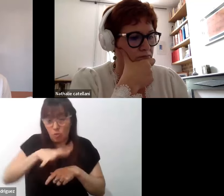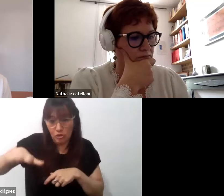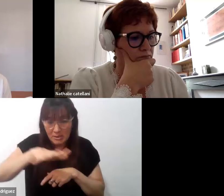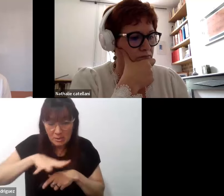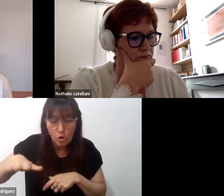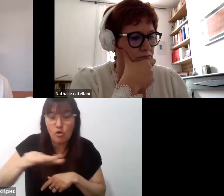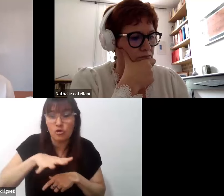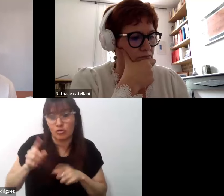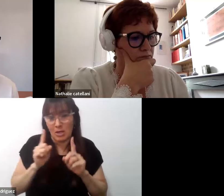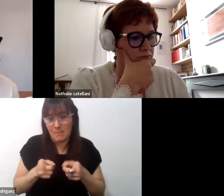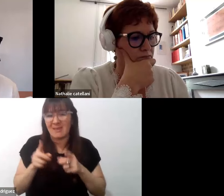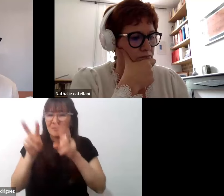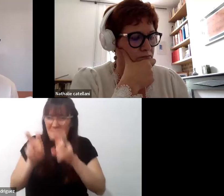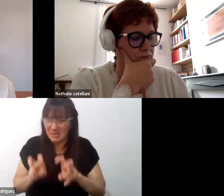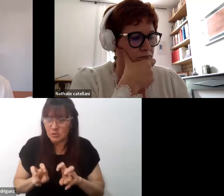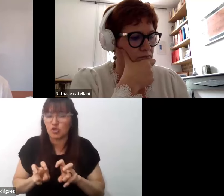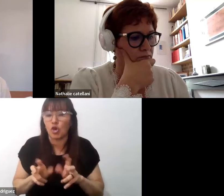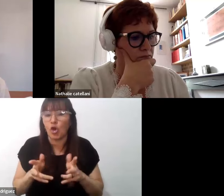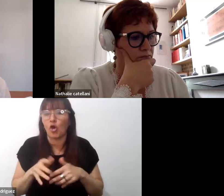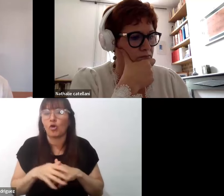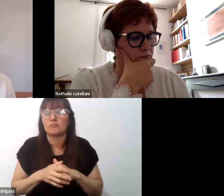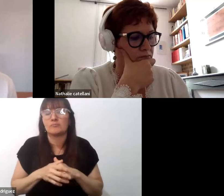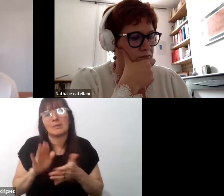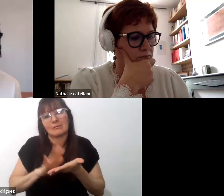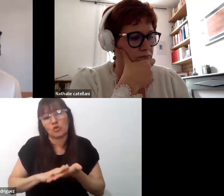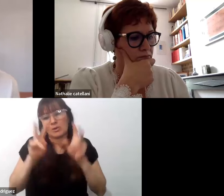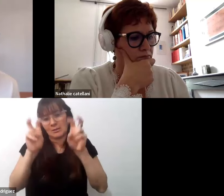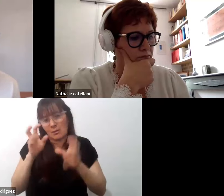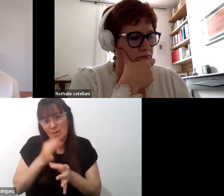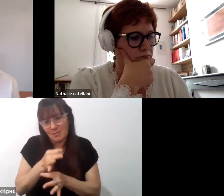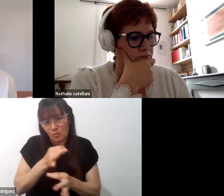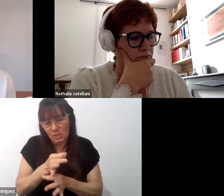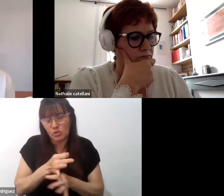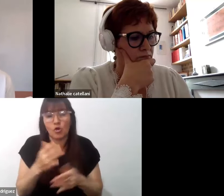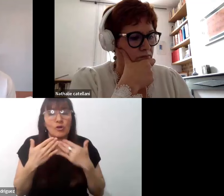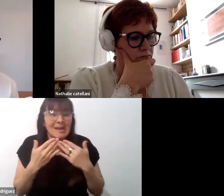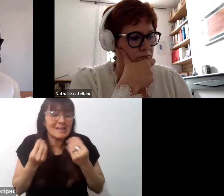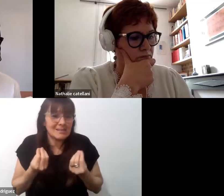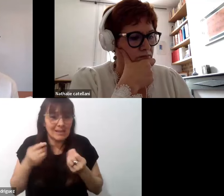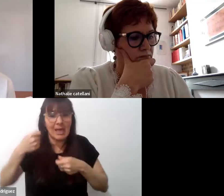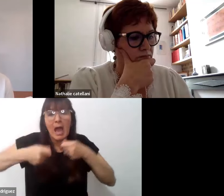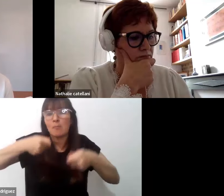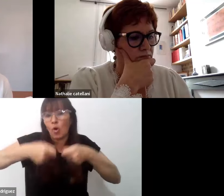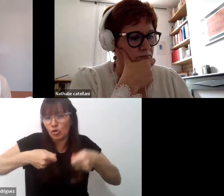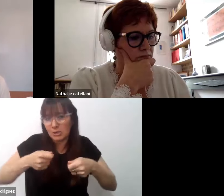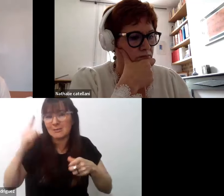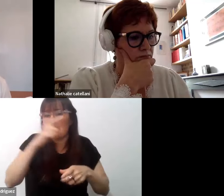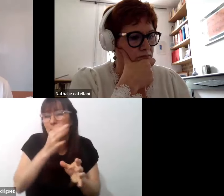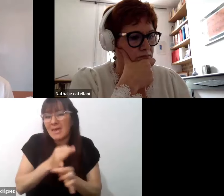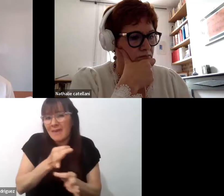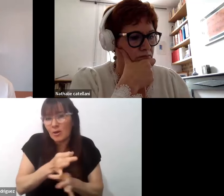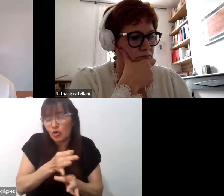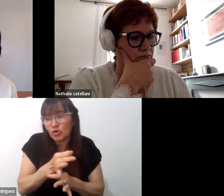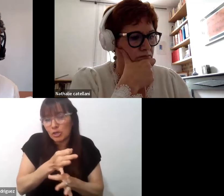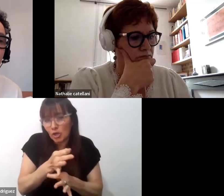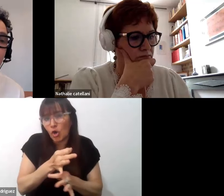investigación en educación con los aportes pedagógicos de la educación popular